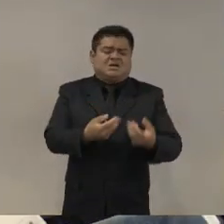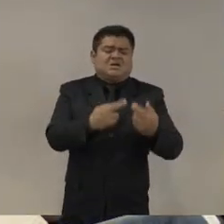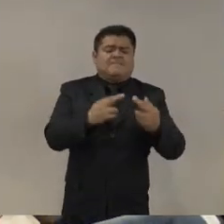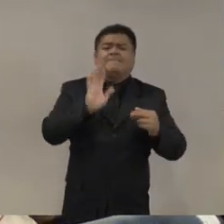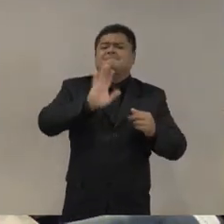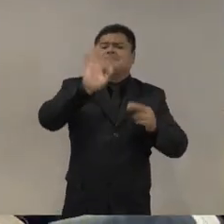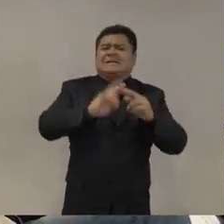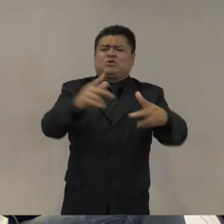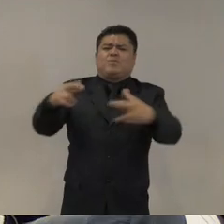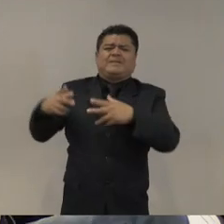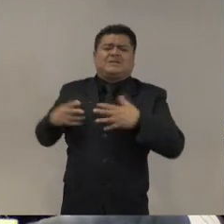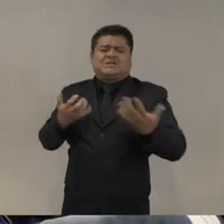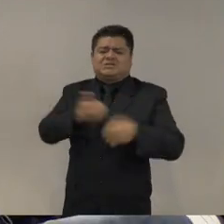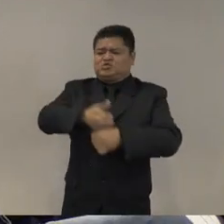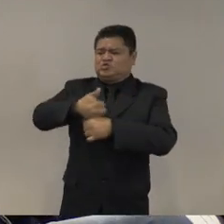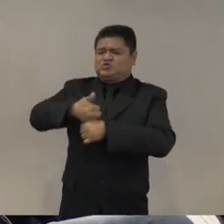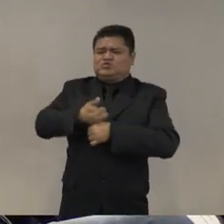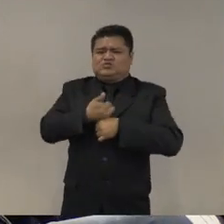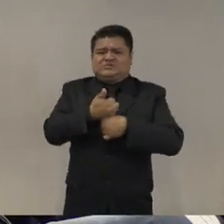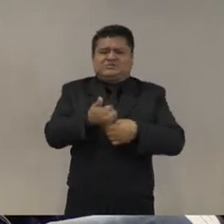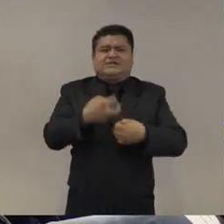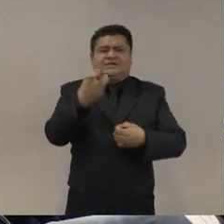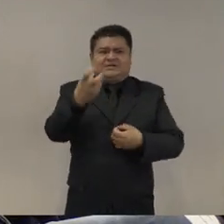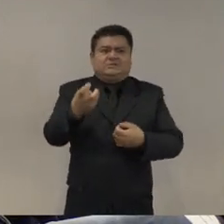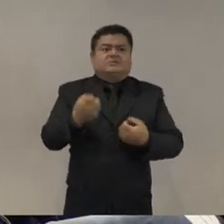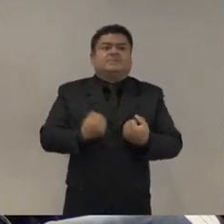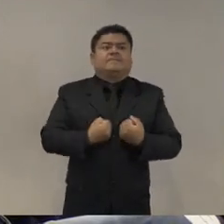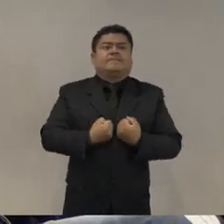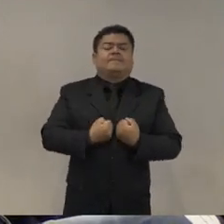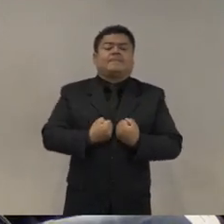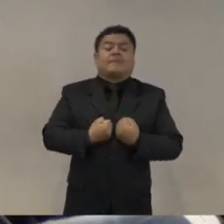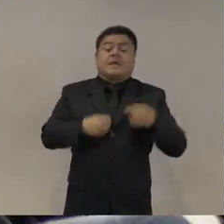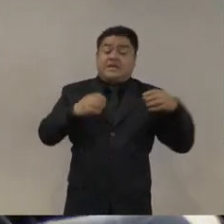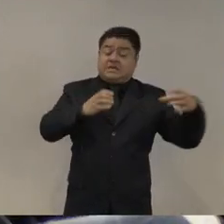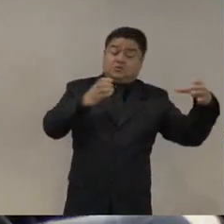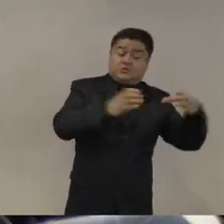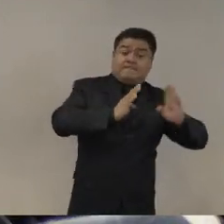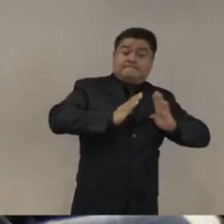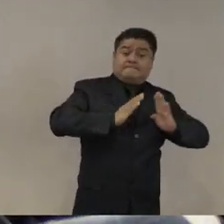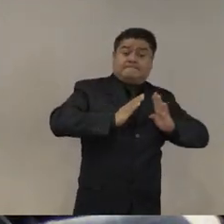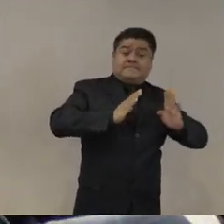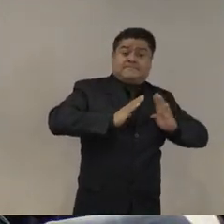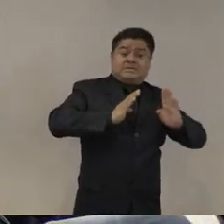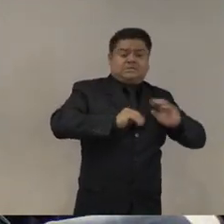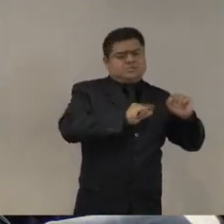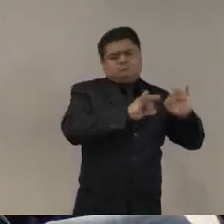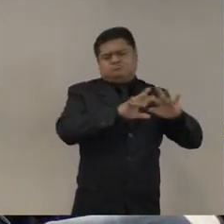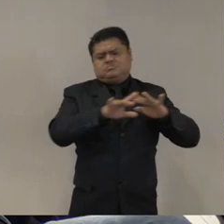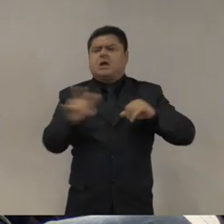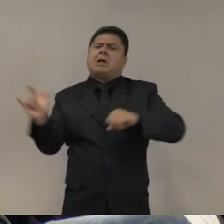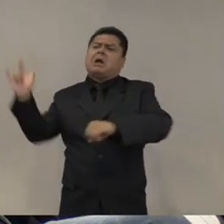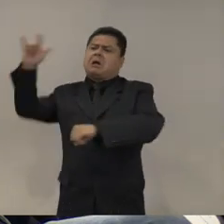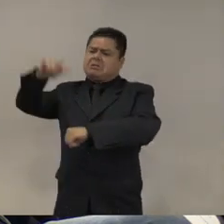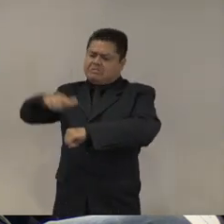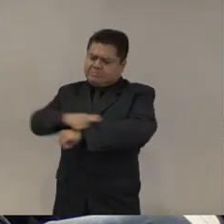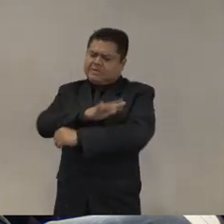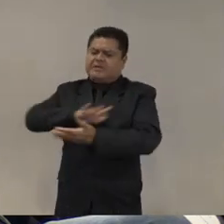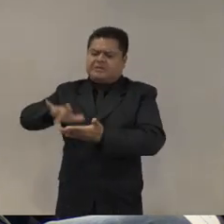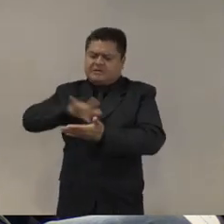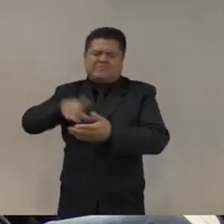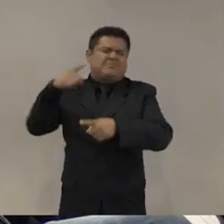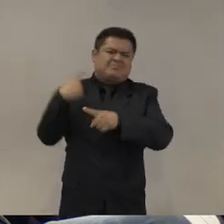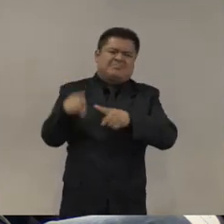hacían, sino actualmente los vemos en la vida pública, siendo hasta aeropuertos y otra cosa. Incremento